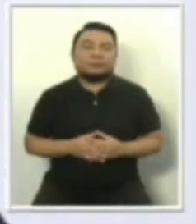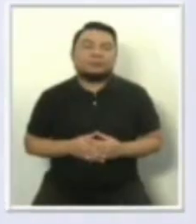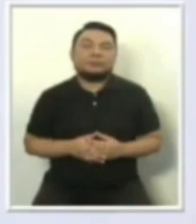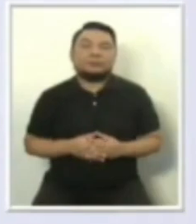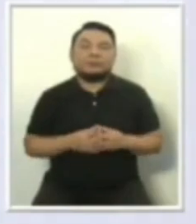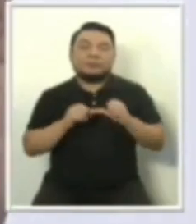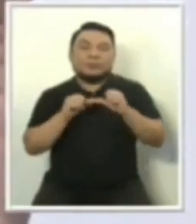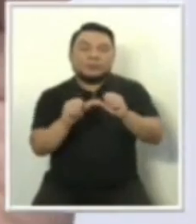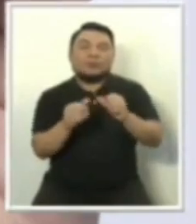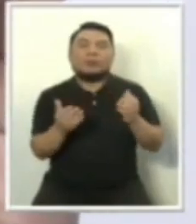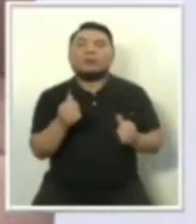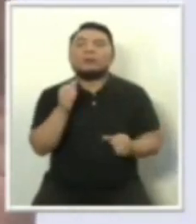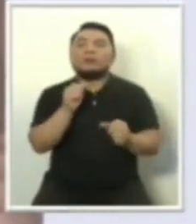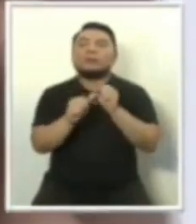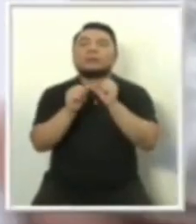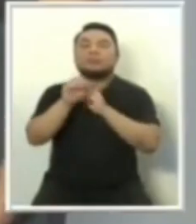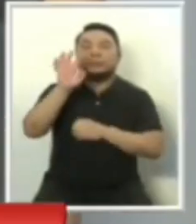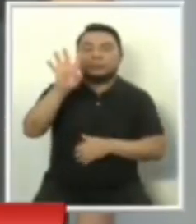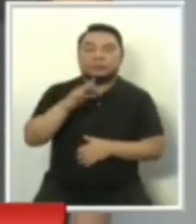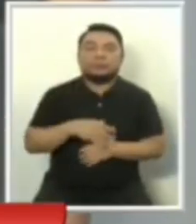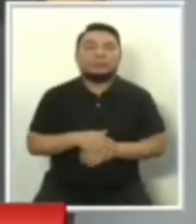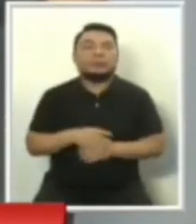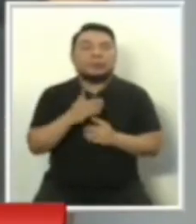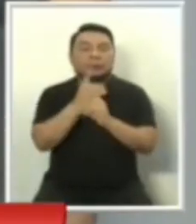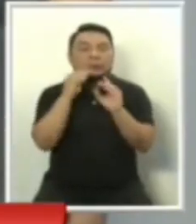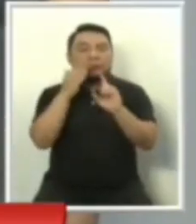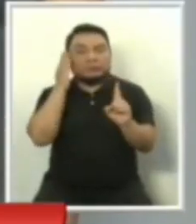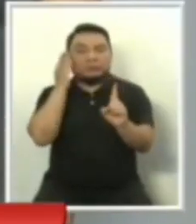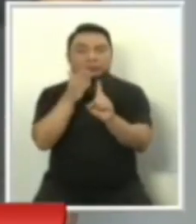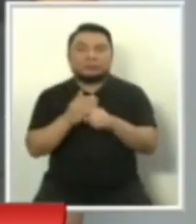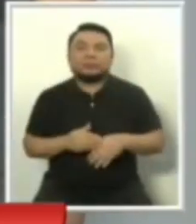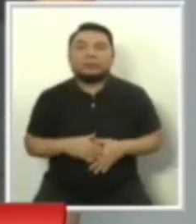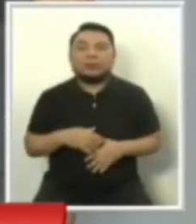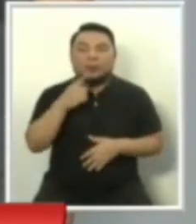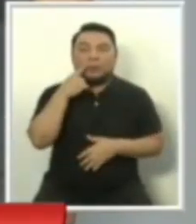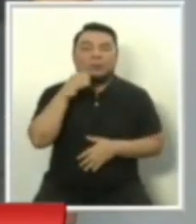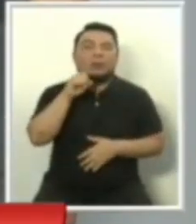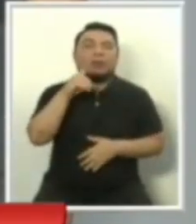Seguimos con el número 4, Democracia Directa, Andrés Alcántara.